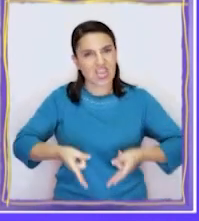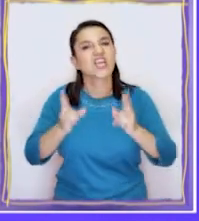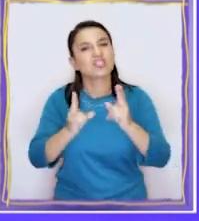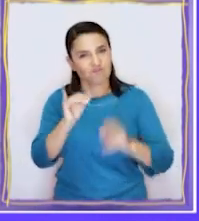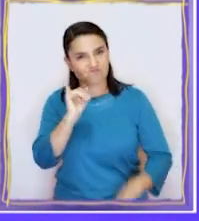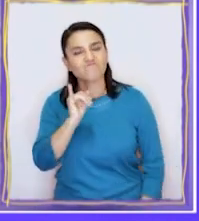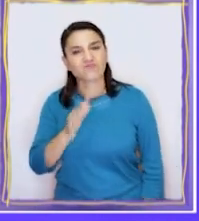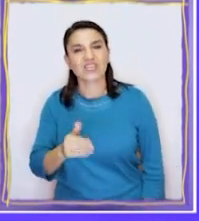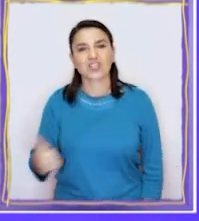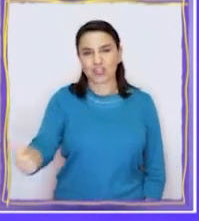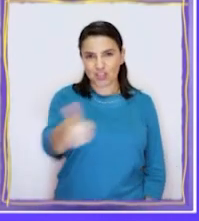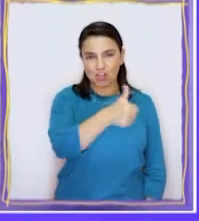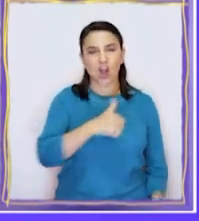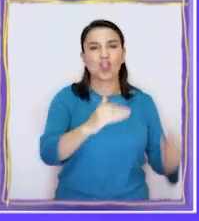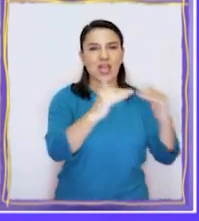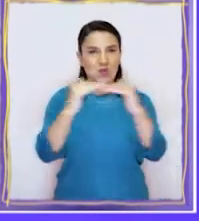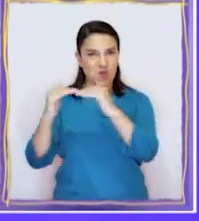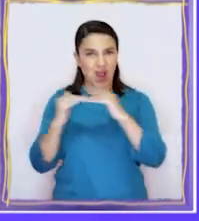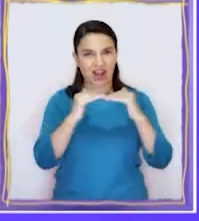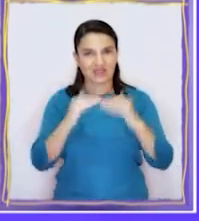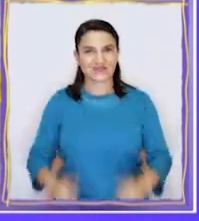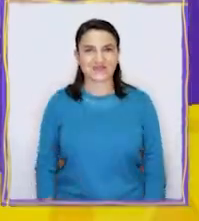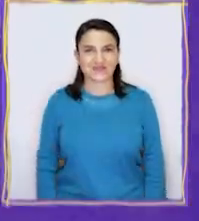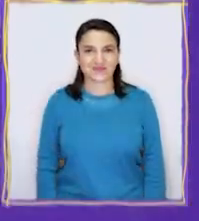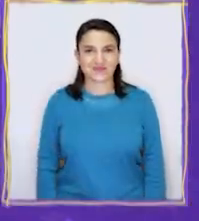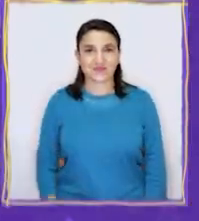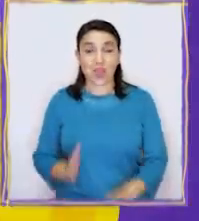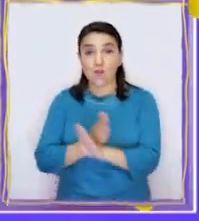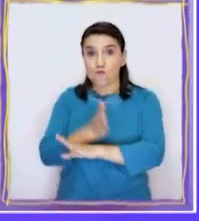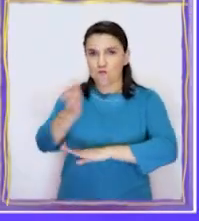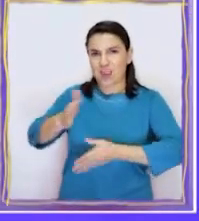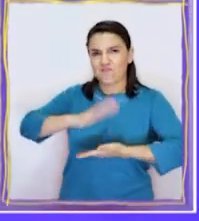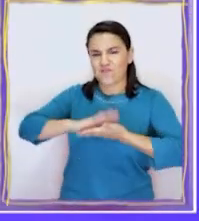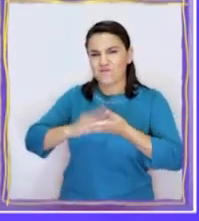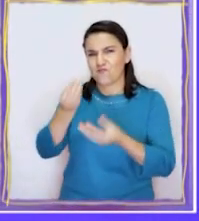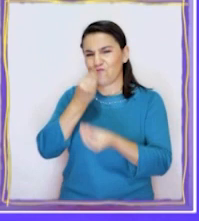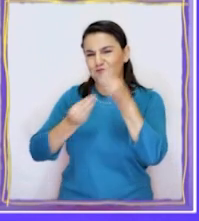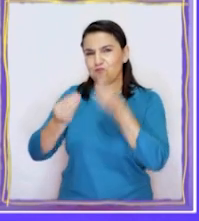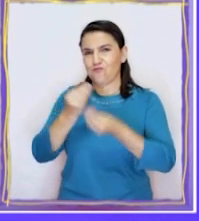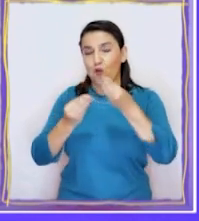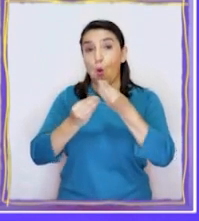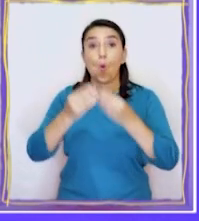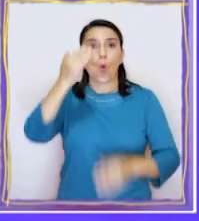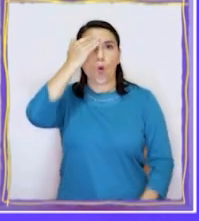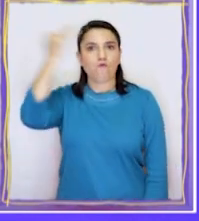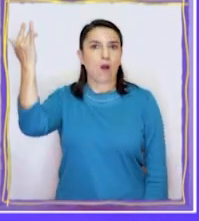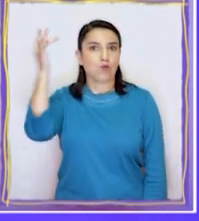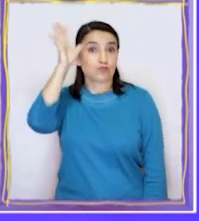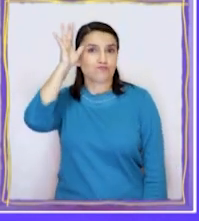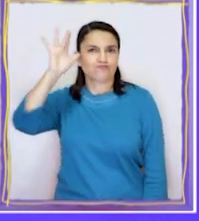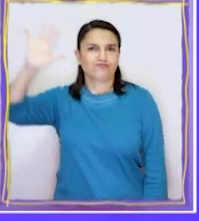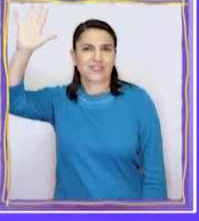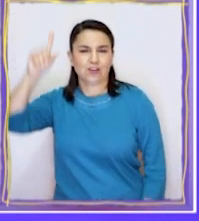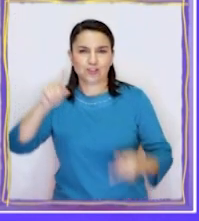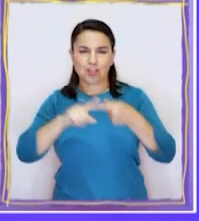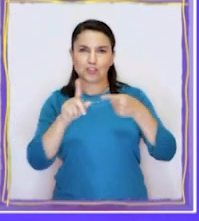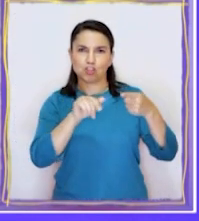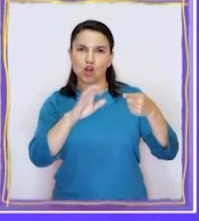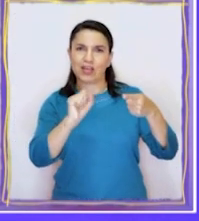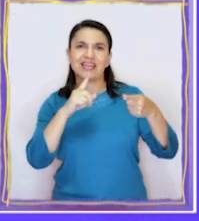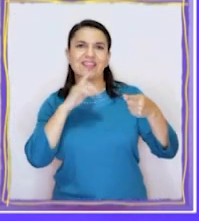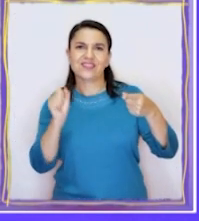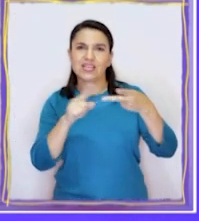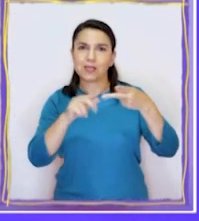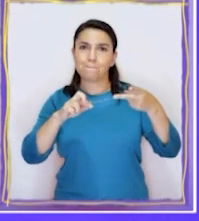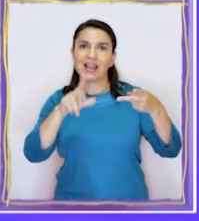ese derecho. Todos somos iguales. Fui a un banquete con los grandes filósofos Sócrates, Platón